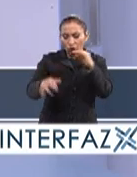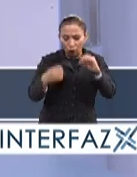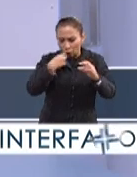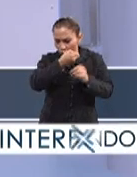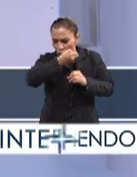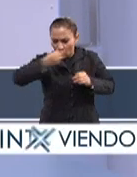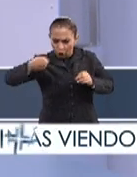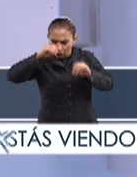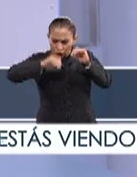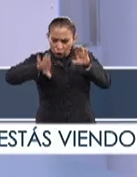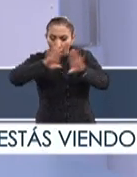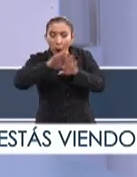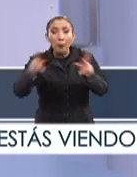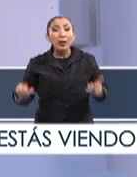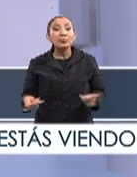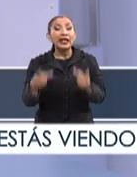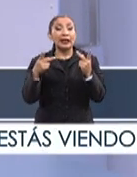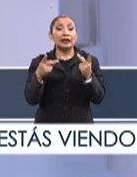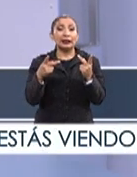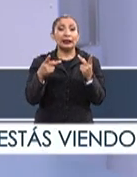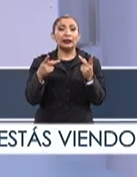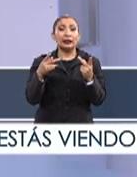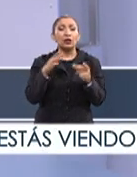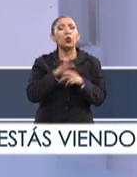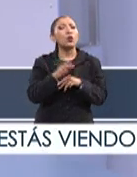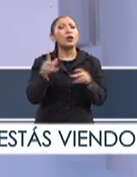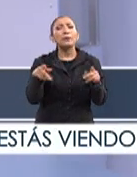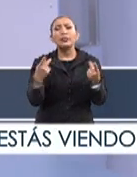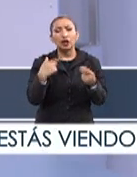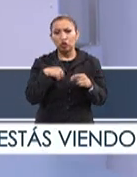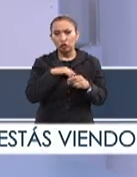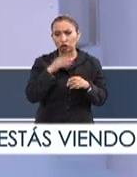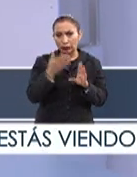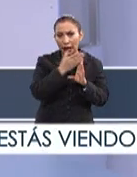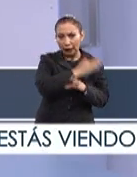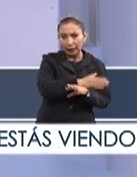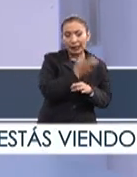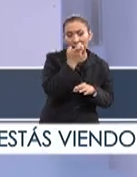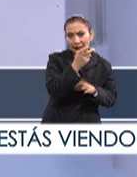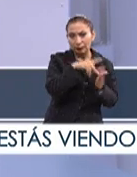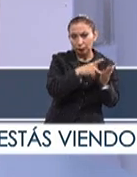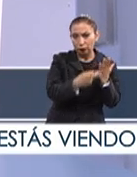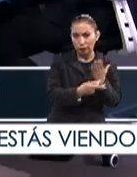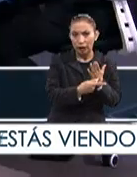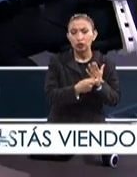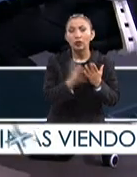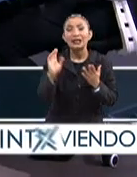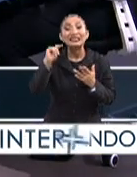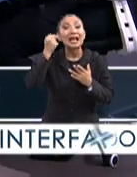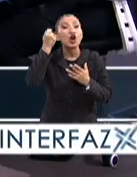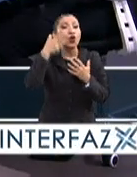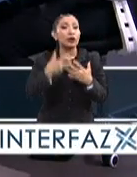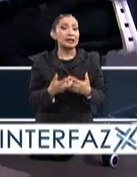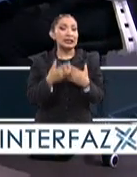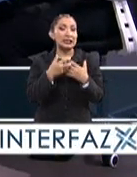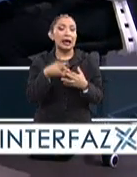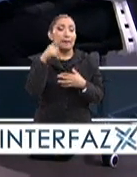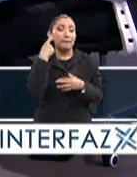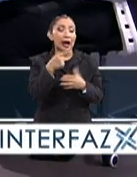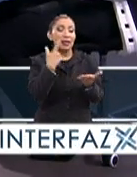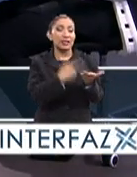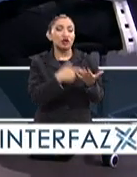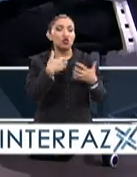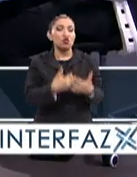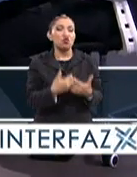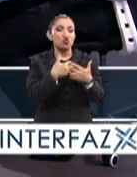esquema de cómo lo vamos a comercializar, qué es lo que vamos a comercializar. Nosotros en principio con este proyecto es la tecnología del procesamiento,